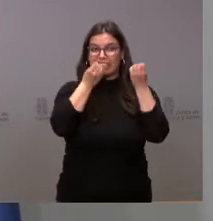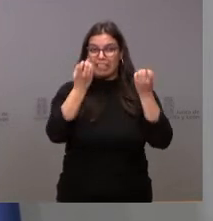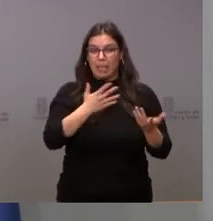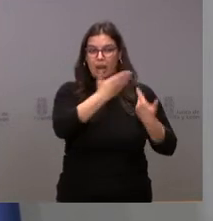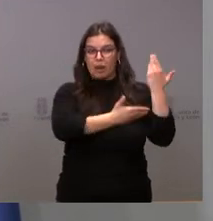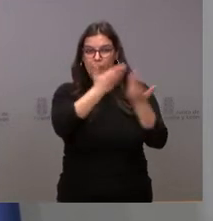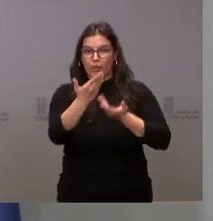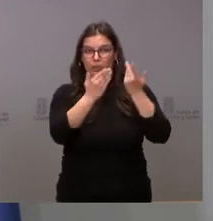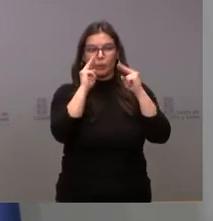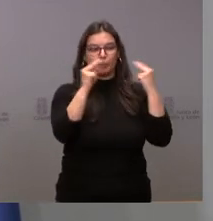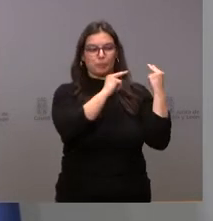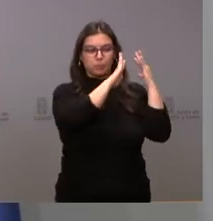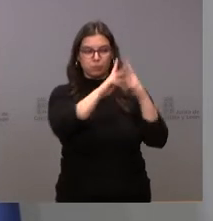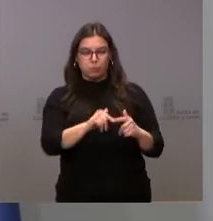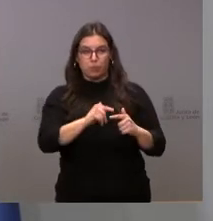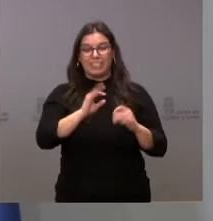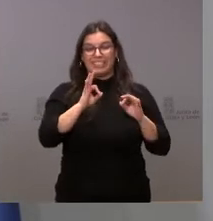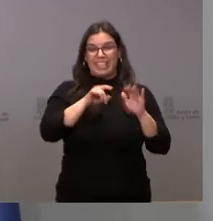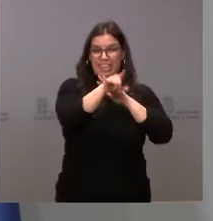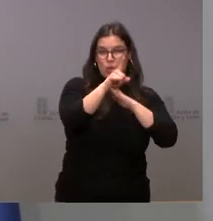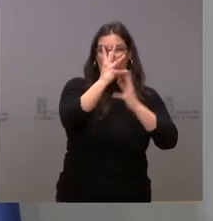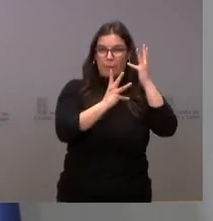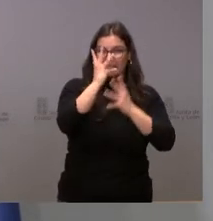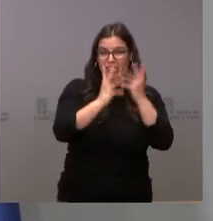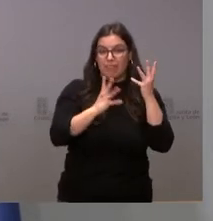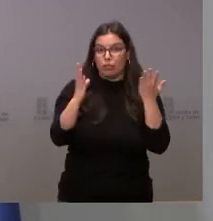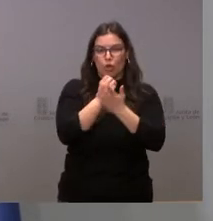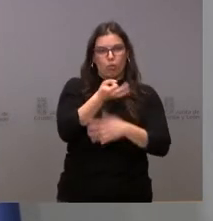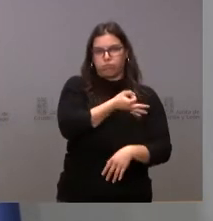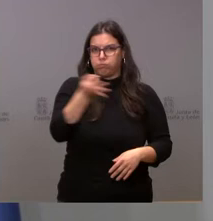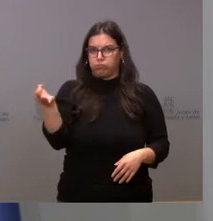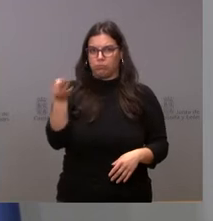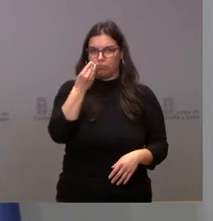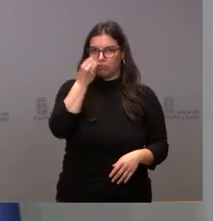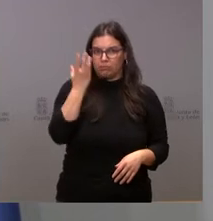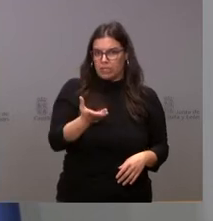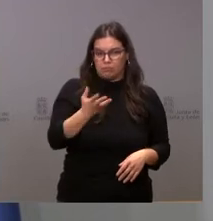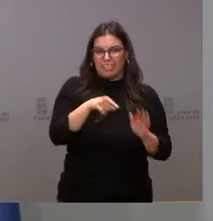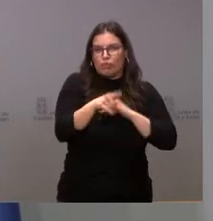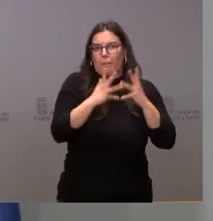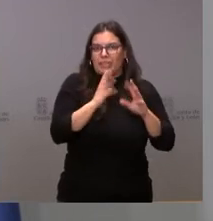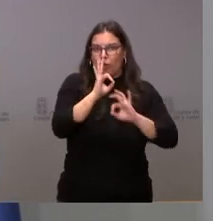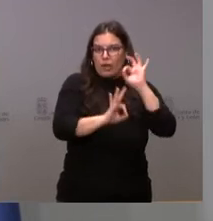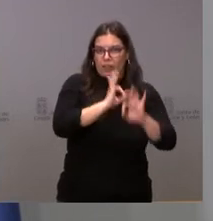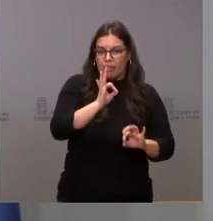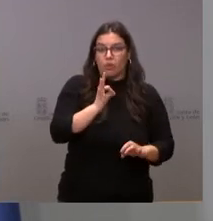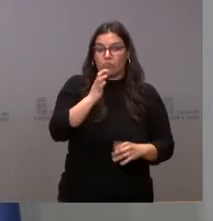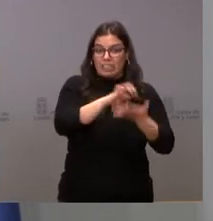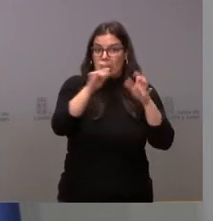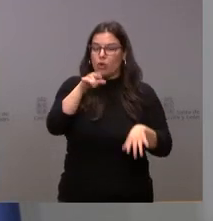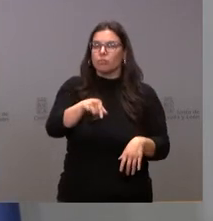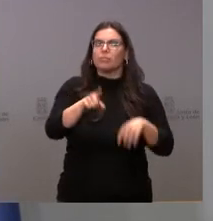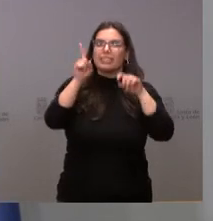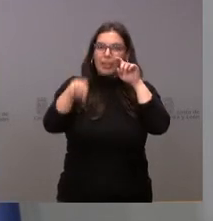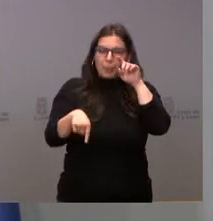el proceso administrativo desde el punto de vista electoral es satisfactorio. Castilla y León ha dado un buen ejemplo también